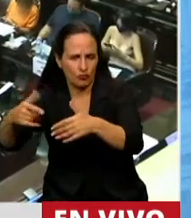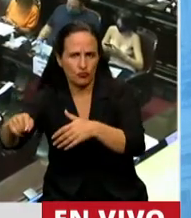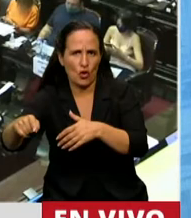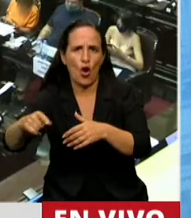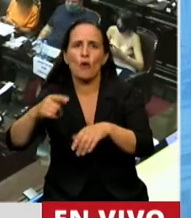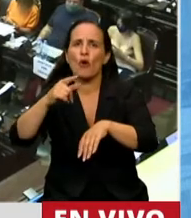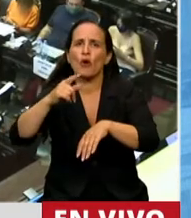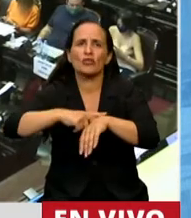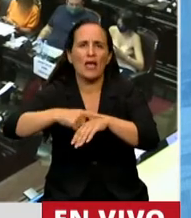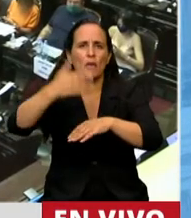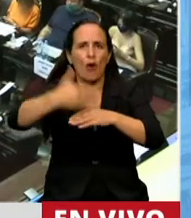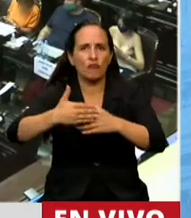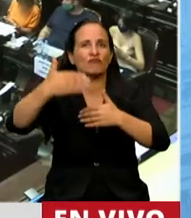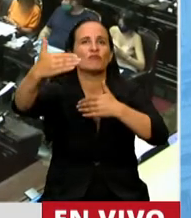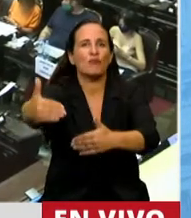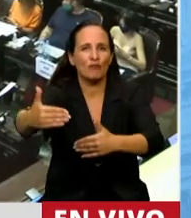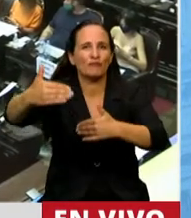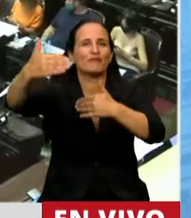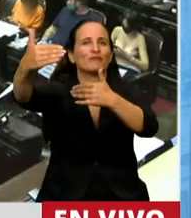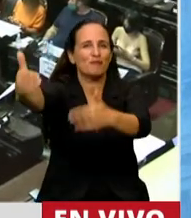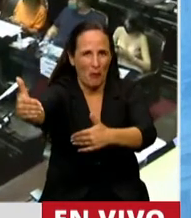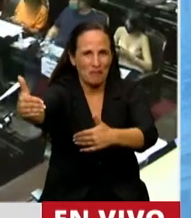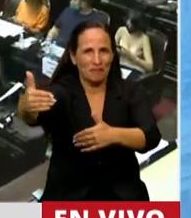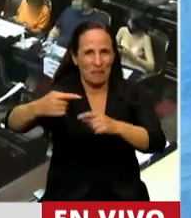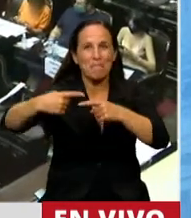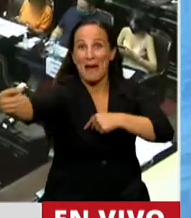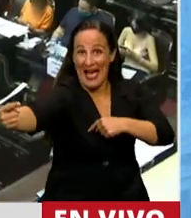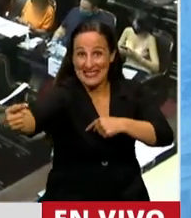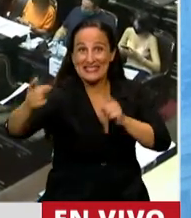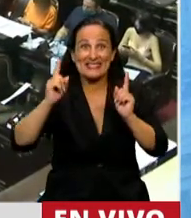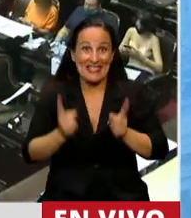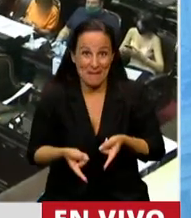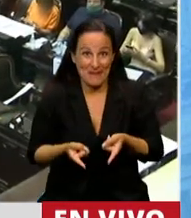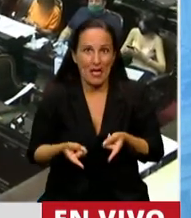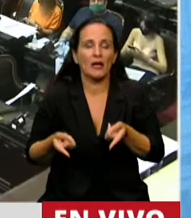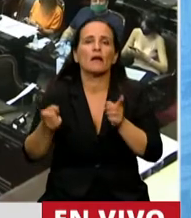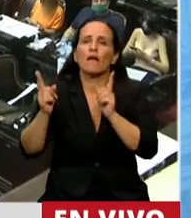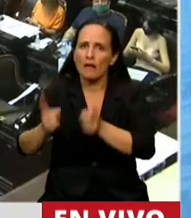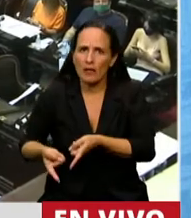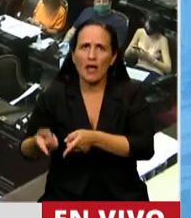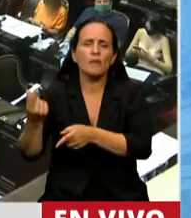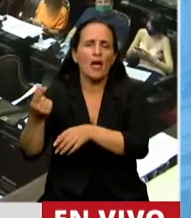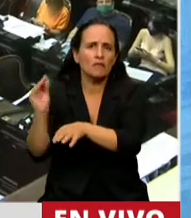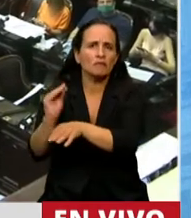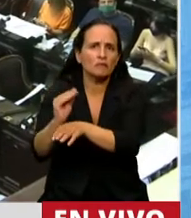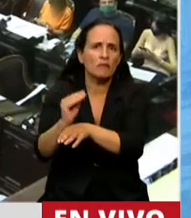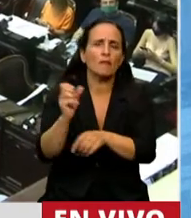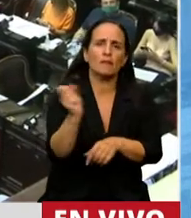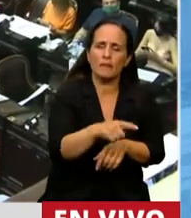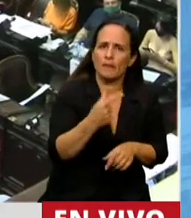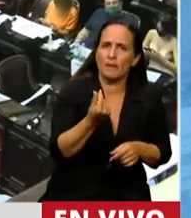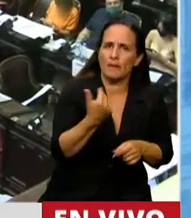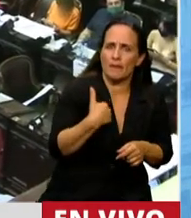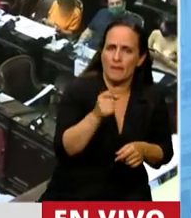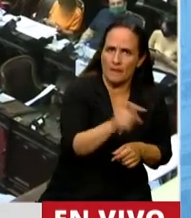logrando no solo ratios de renovación elevados, sino también obteniendo financiamiento neto positivo para el Tesoro Nacional,